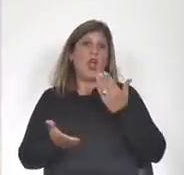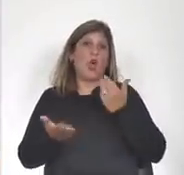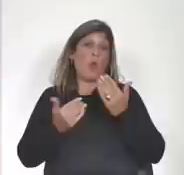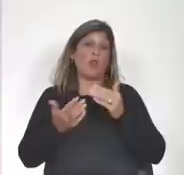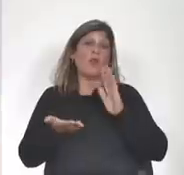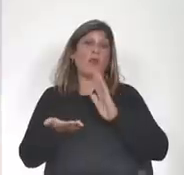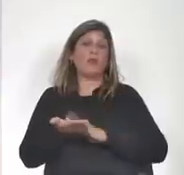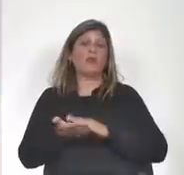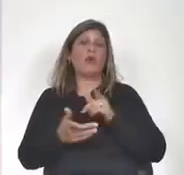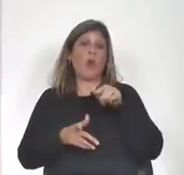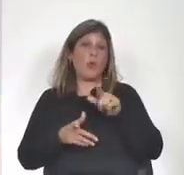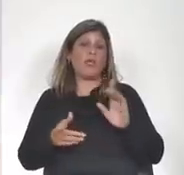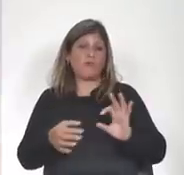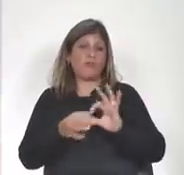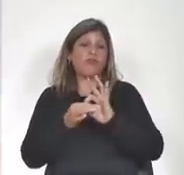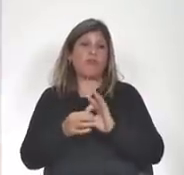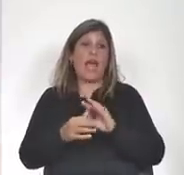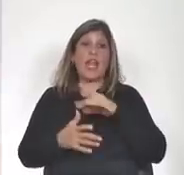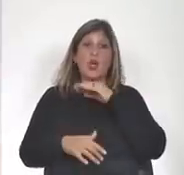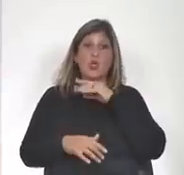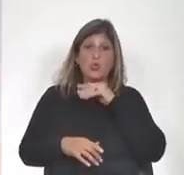vinculados a la corrupción o a la ética